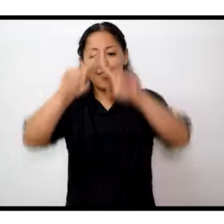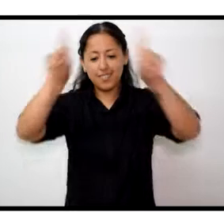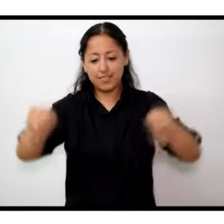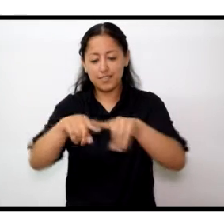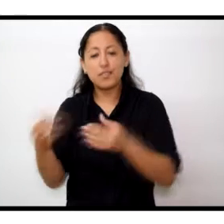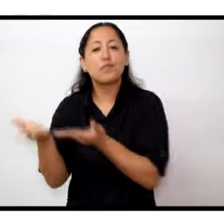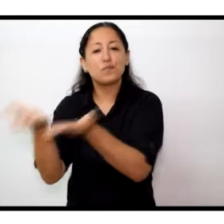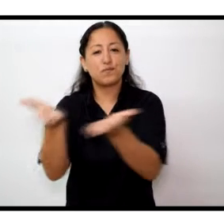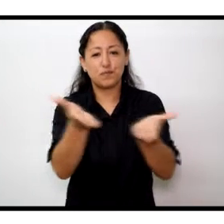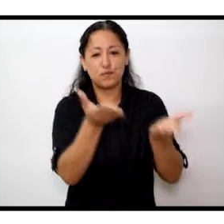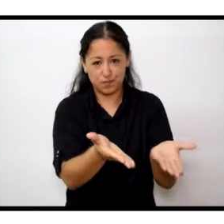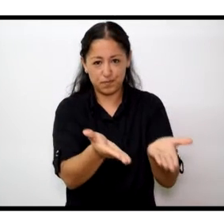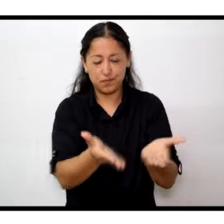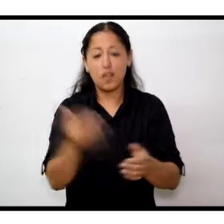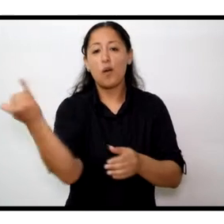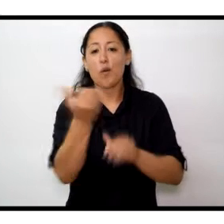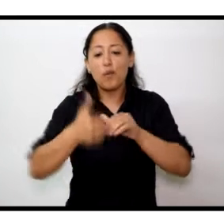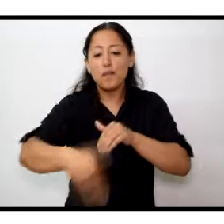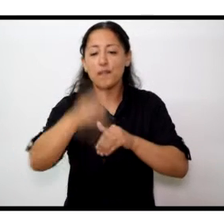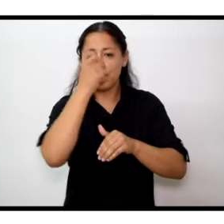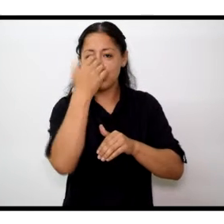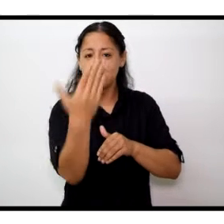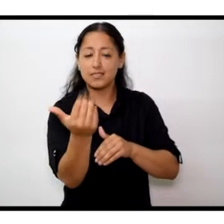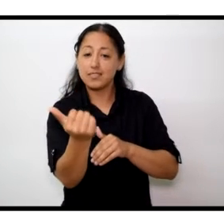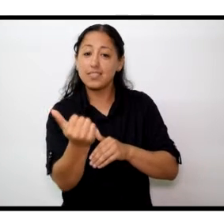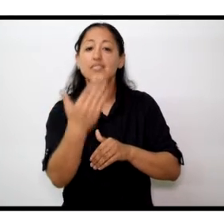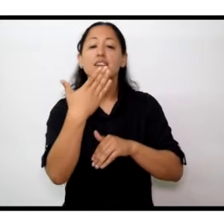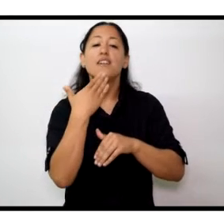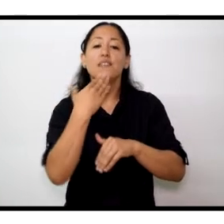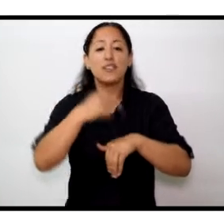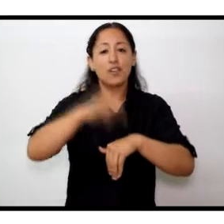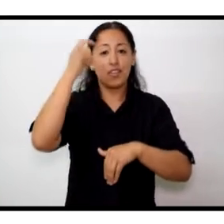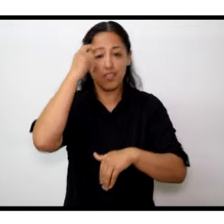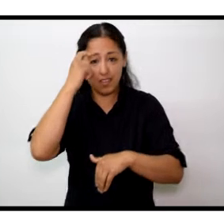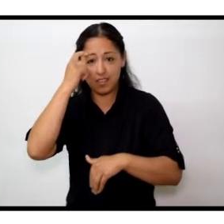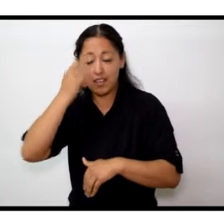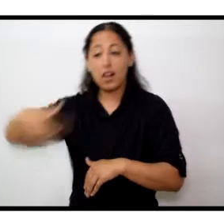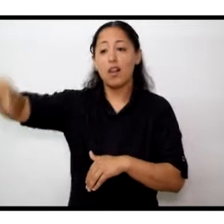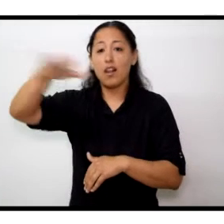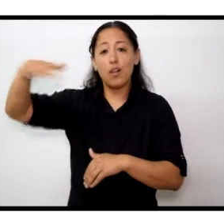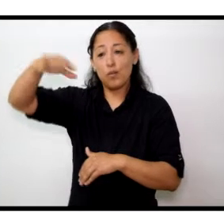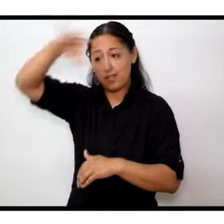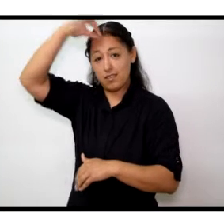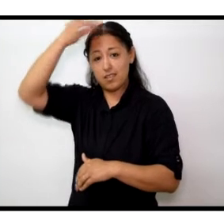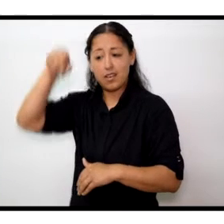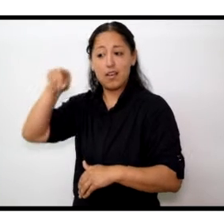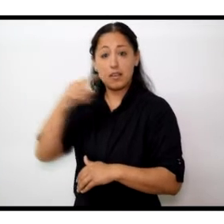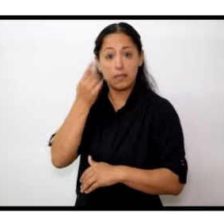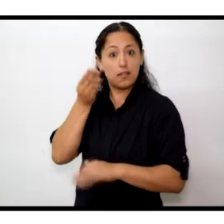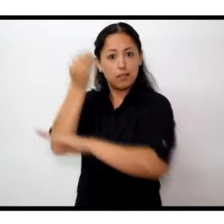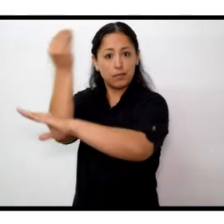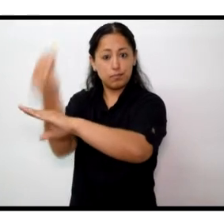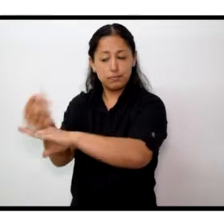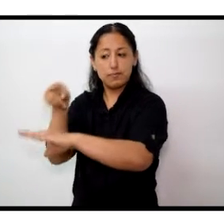de abril, a partir de la hora 10, se va a realizar un acto en el auditorio del Centro Cultural Municipal con la presencia del Intendente Pedro